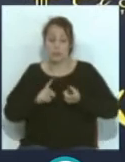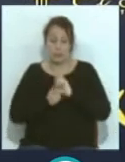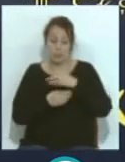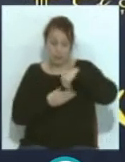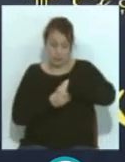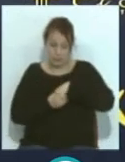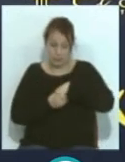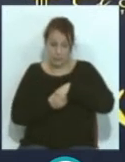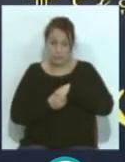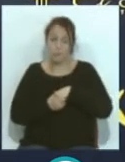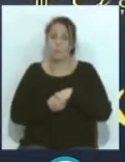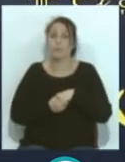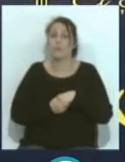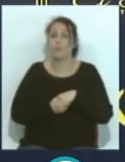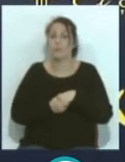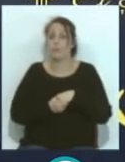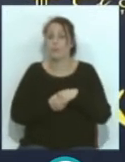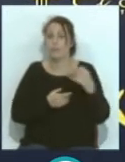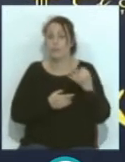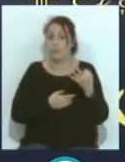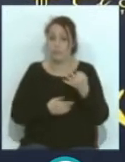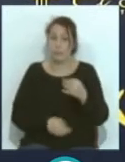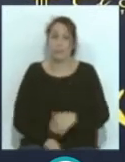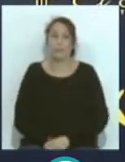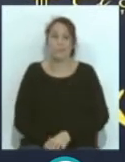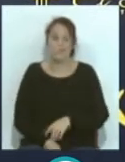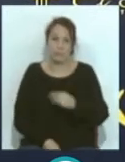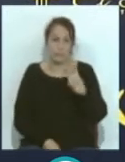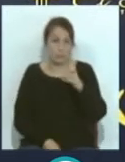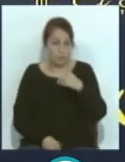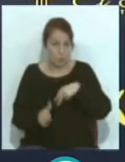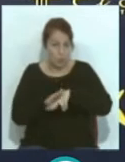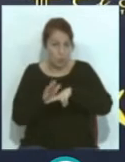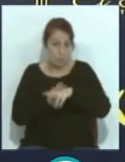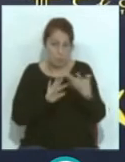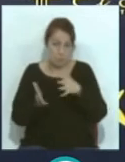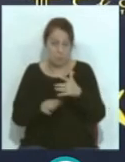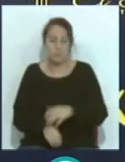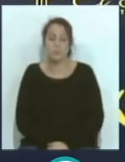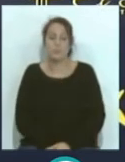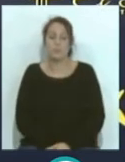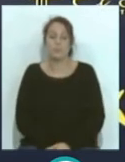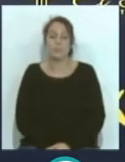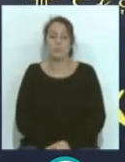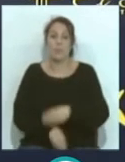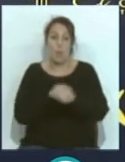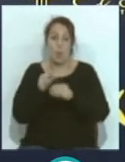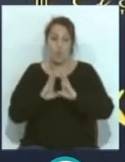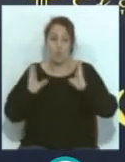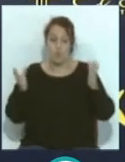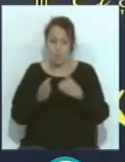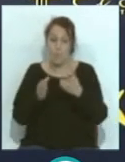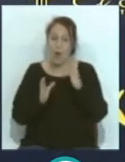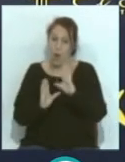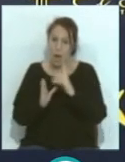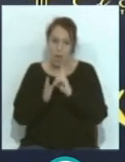redondear por 30 futbolistas que hacen un grupo, pero que cada